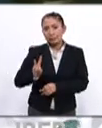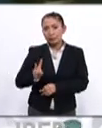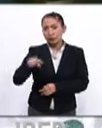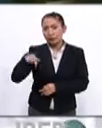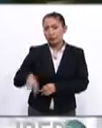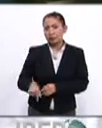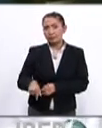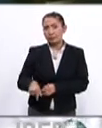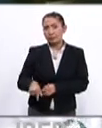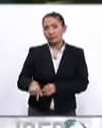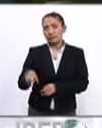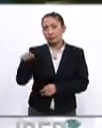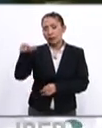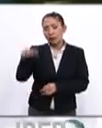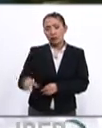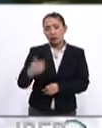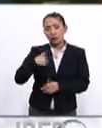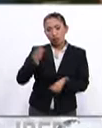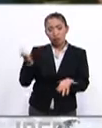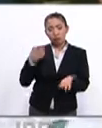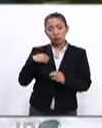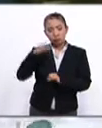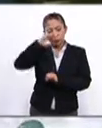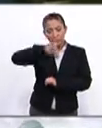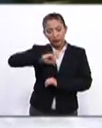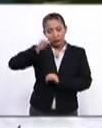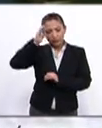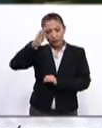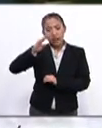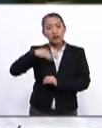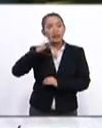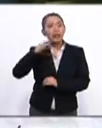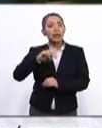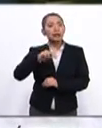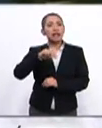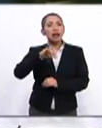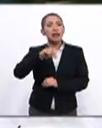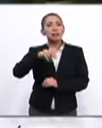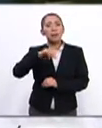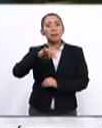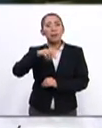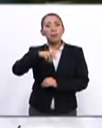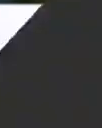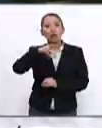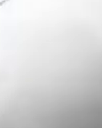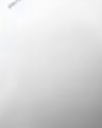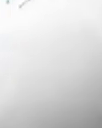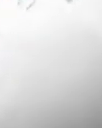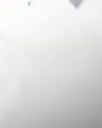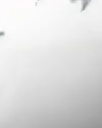Bolivariana de Venezuela nuestro comandante en jefe al ciudadano Nicolás Maduro Moros.